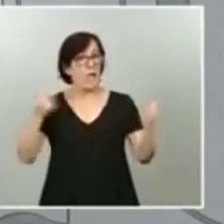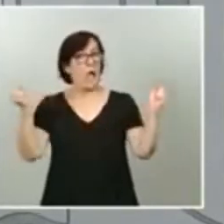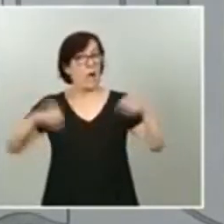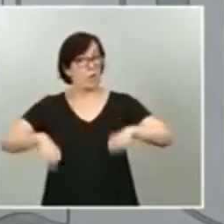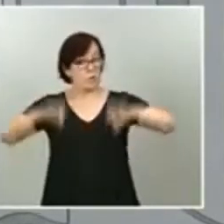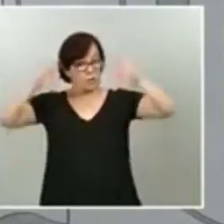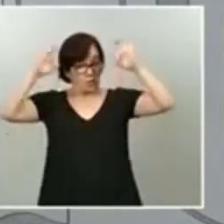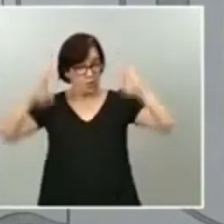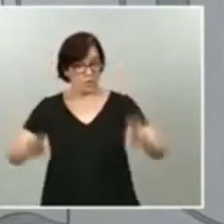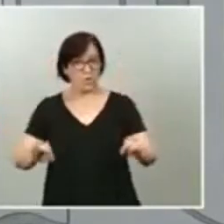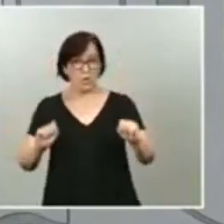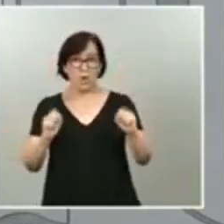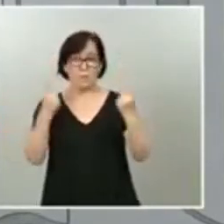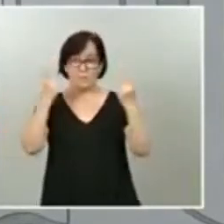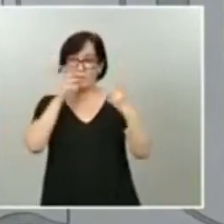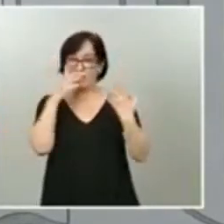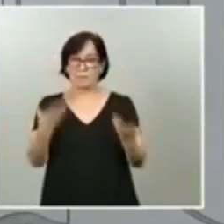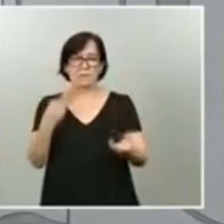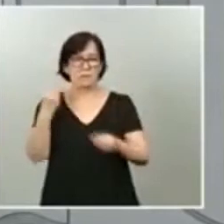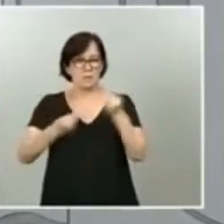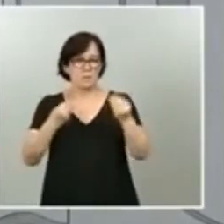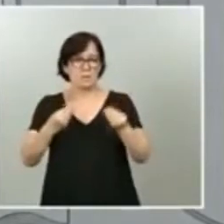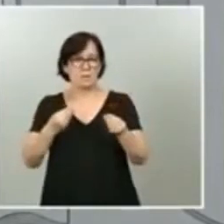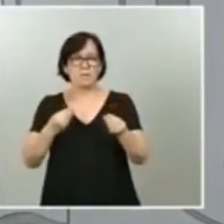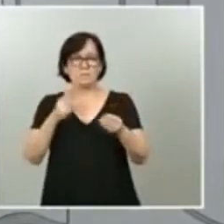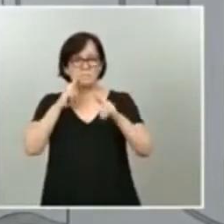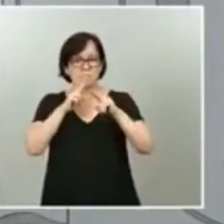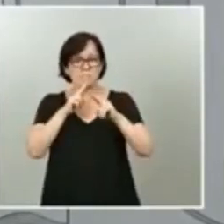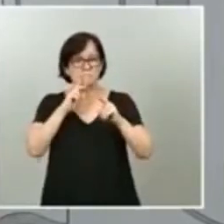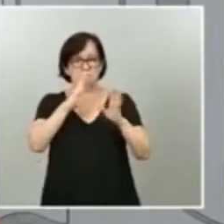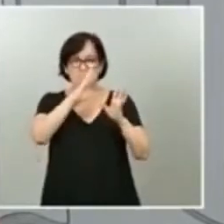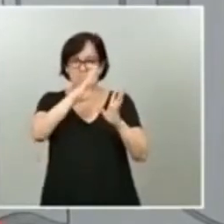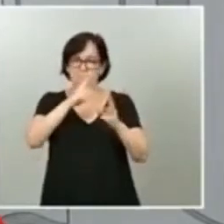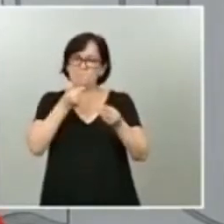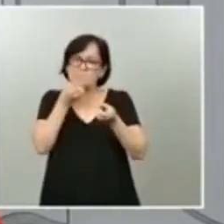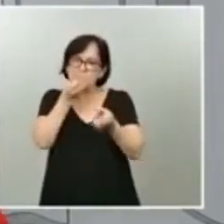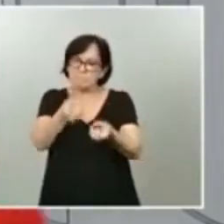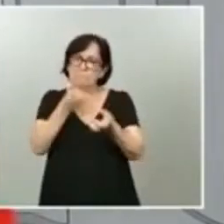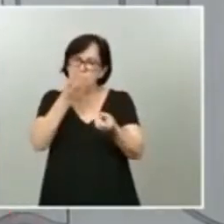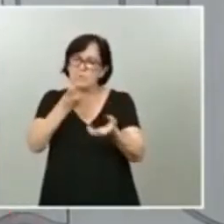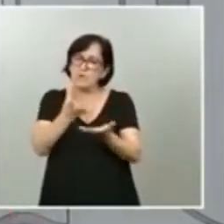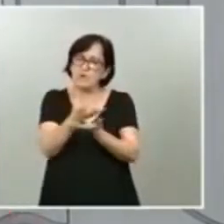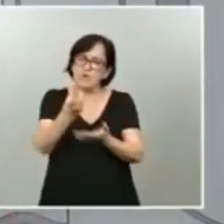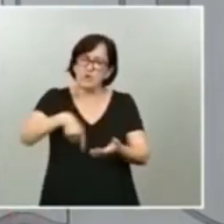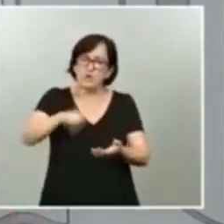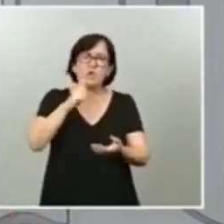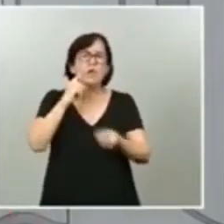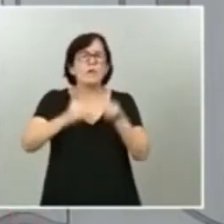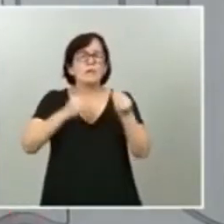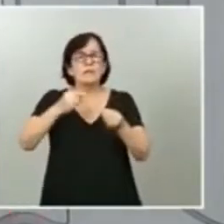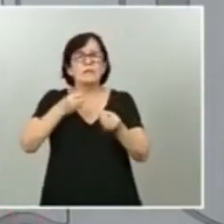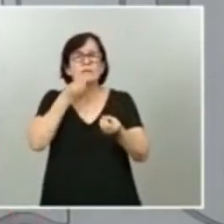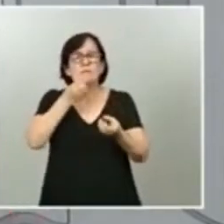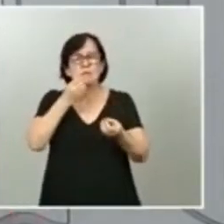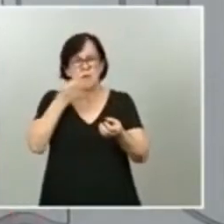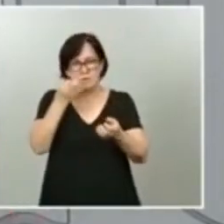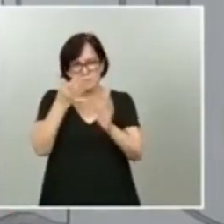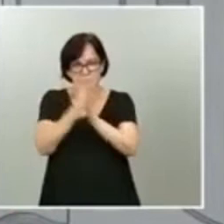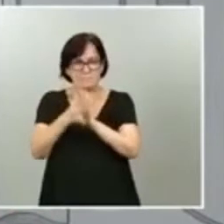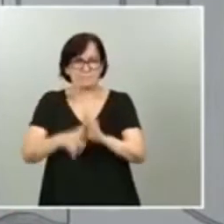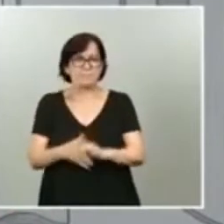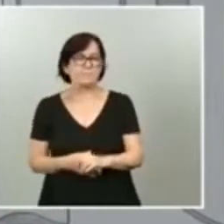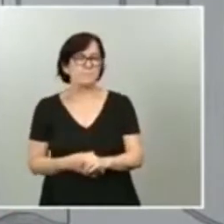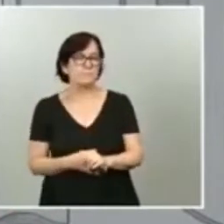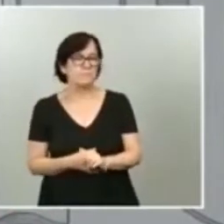haremos la correspondiente rendición de cuenta ante todos ustedes y conocerán los extremos del mismo. Respecto